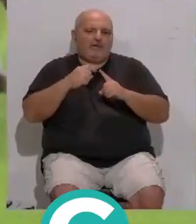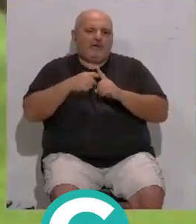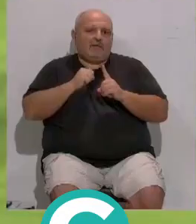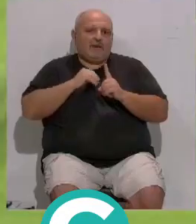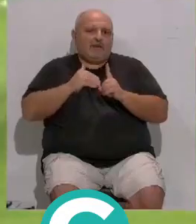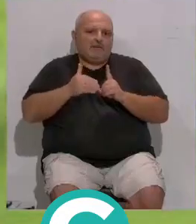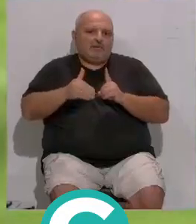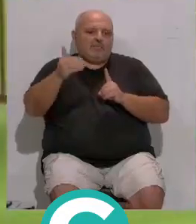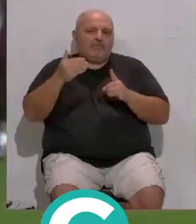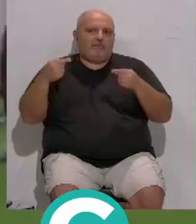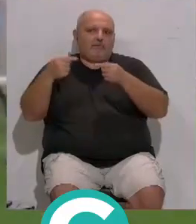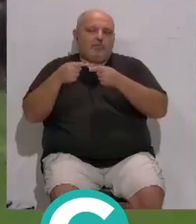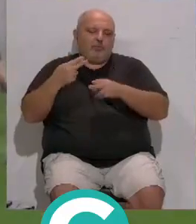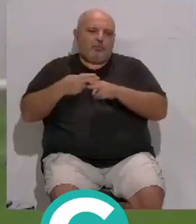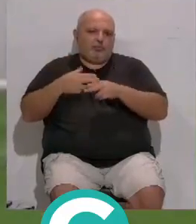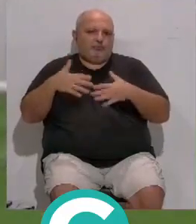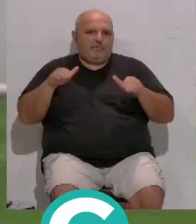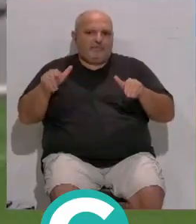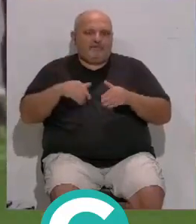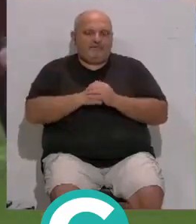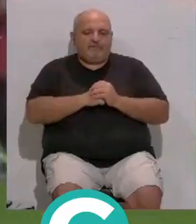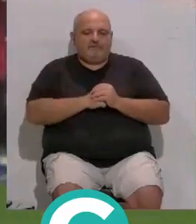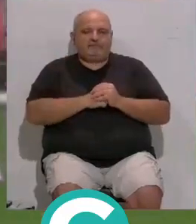esperado... ...aunque delante tenga un rival con un gran potencial.